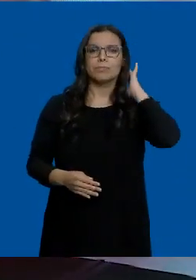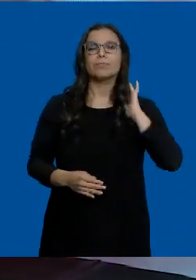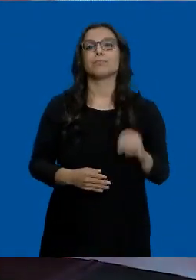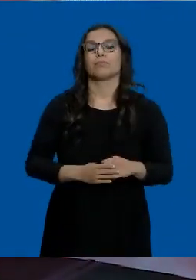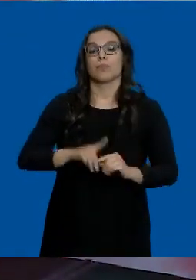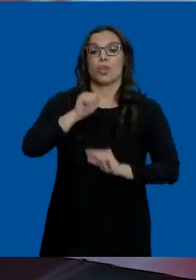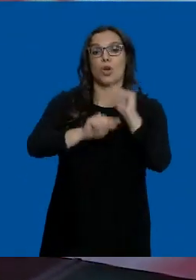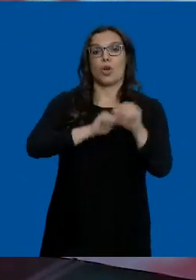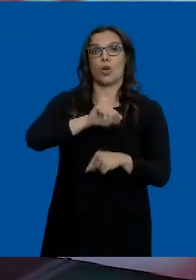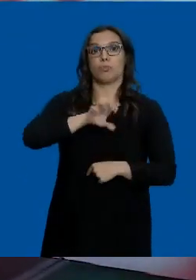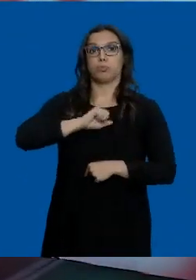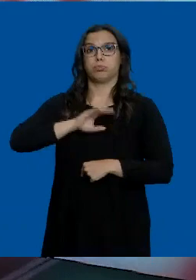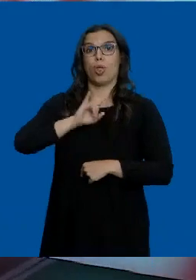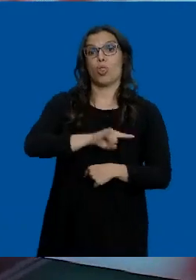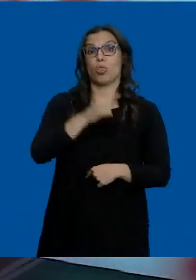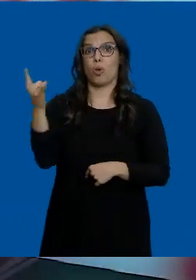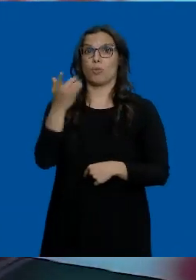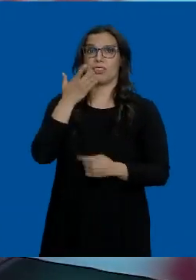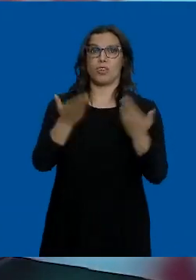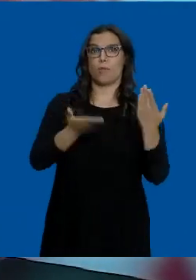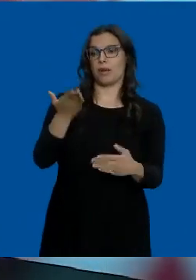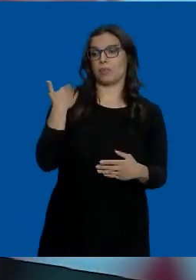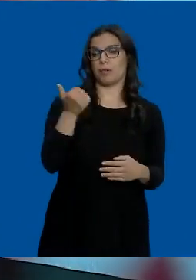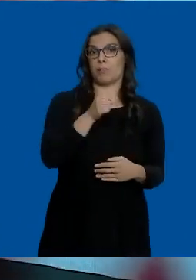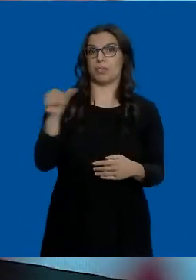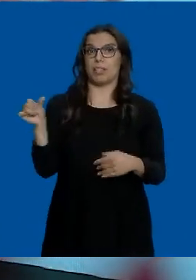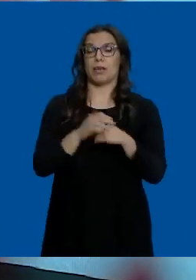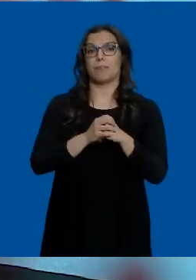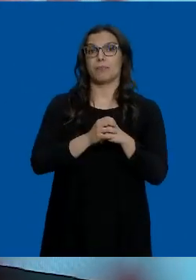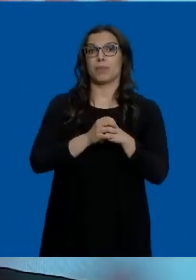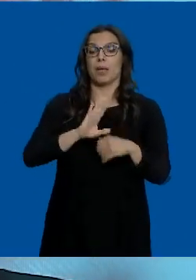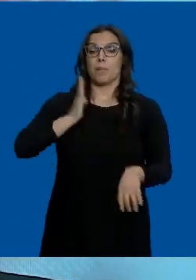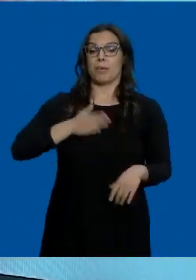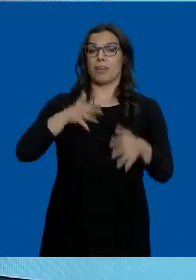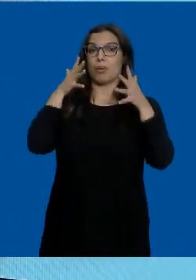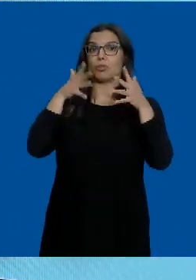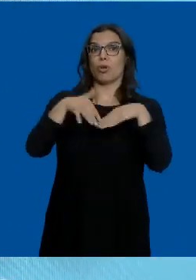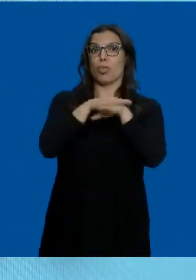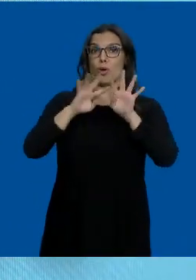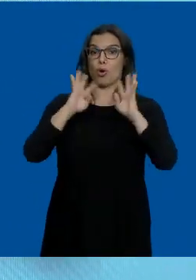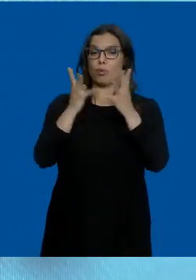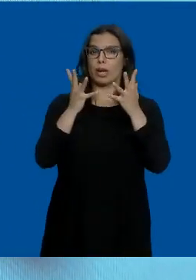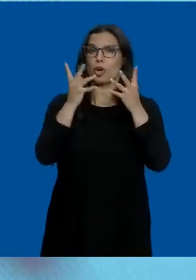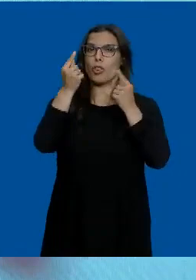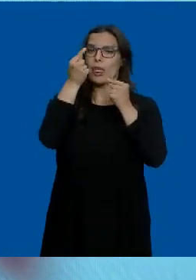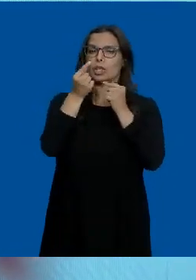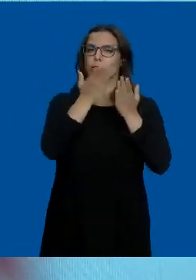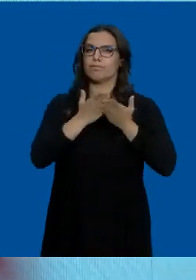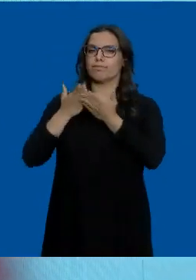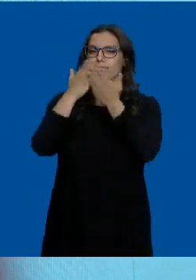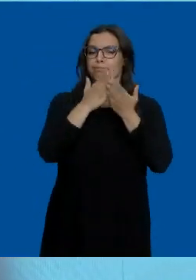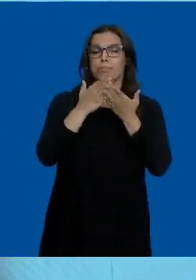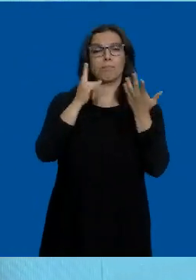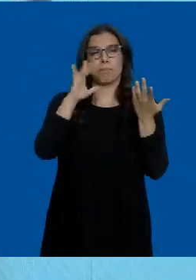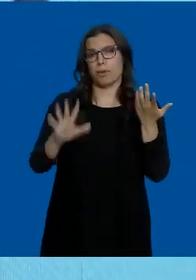Los contagios se han duplicado con respecto hace una semana. Las cifras se van a analizar mañana en el Consejo de Gobierno, pero todo parece